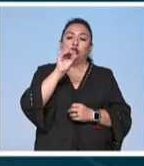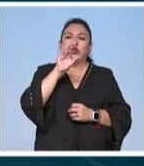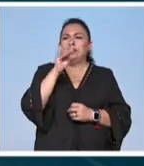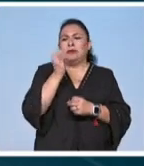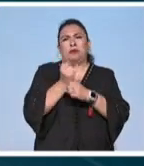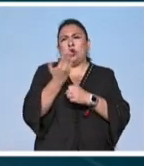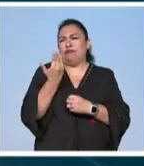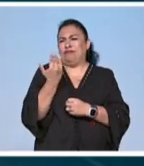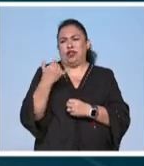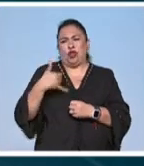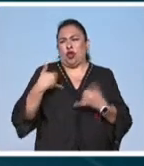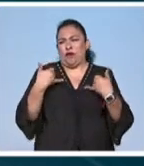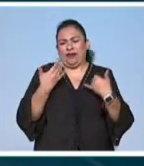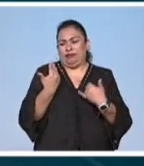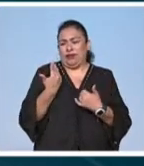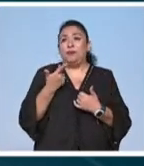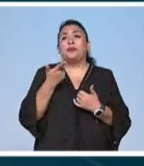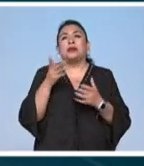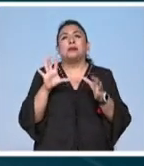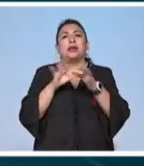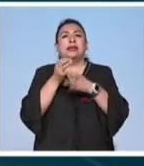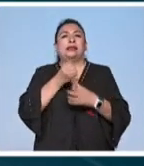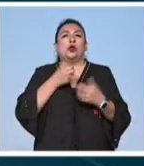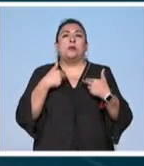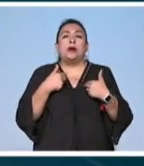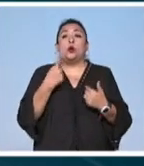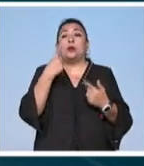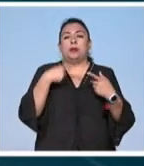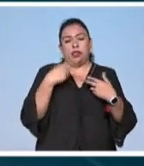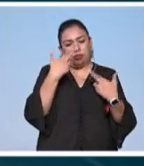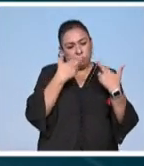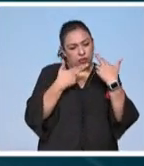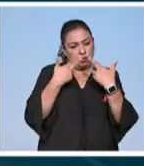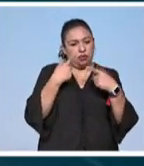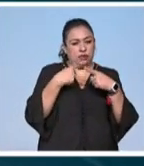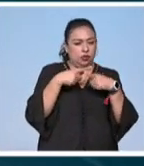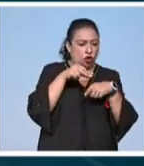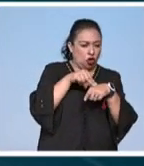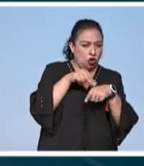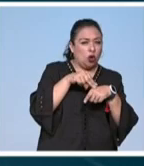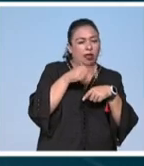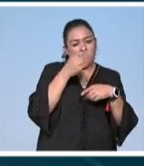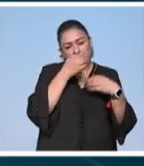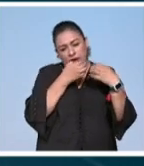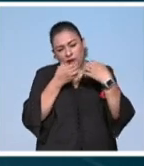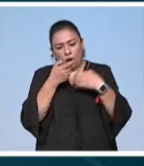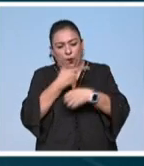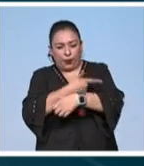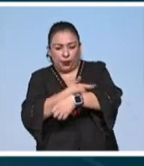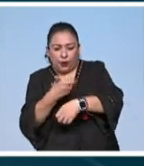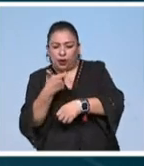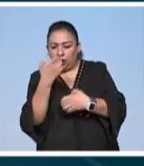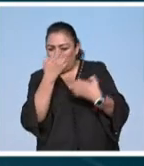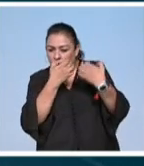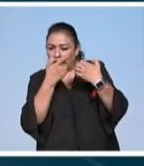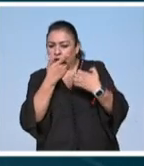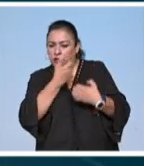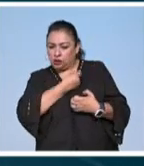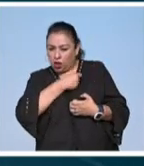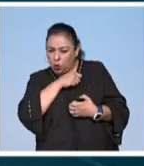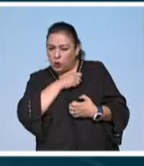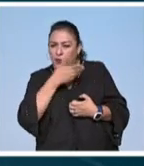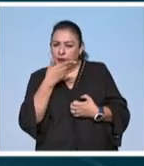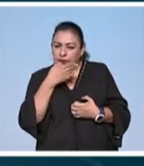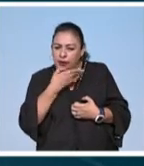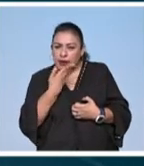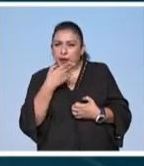tiene una aproximación a la salud humana así como una persona es revisada por un médico y requiere de análisis que evalúen el estado de sus signos